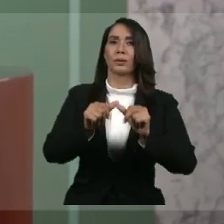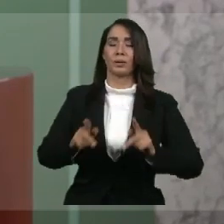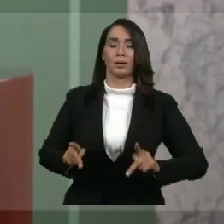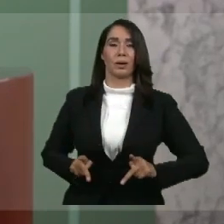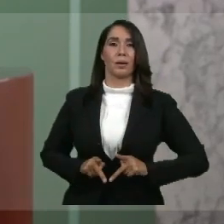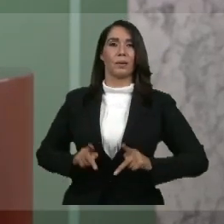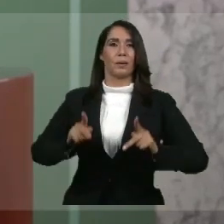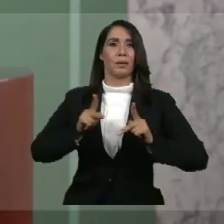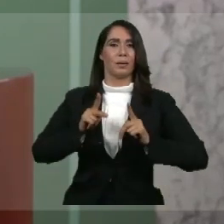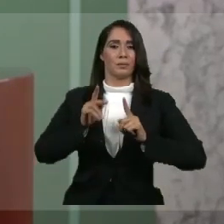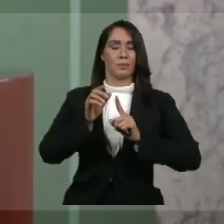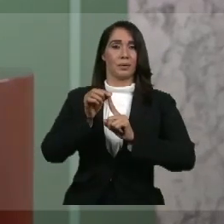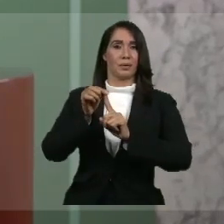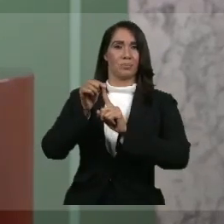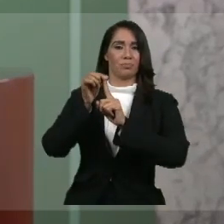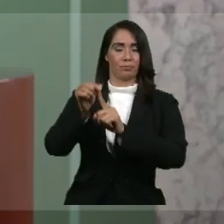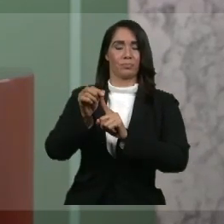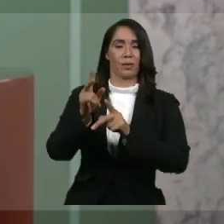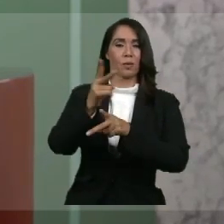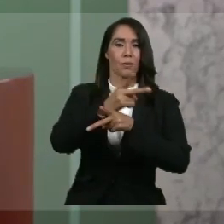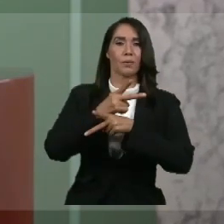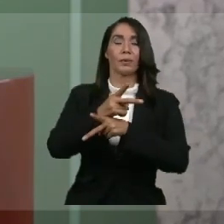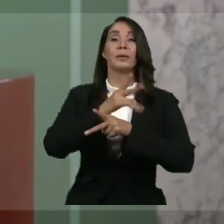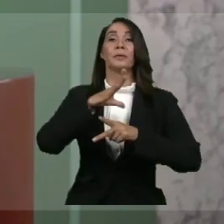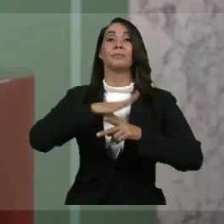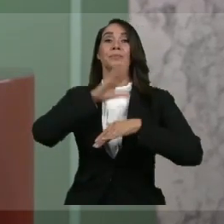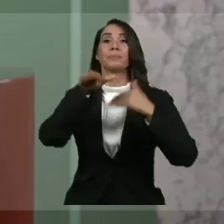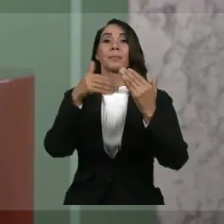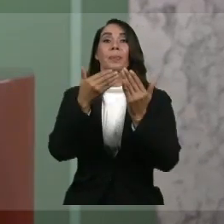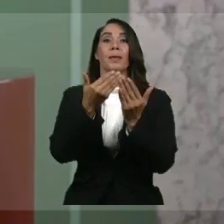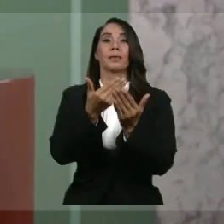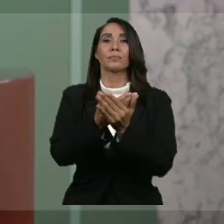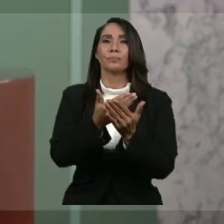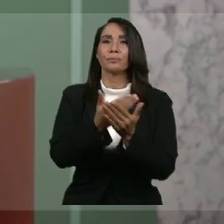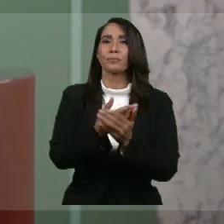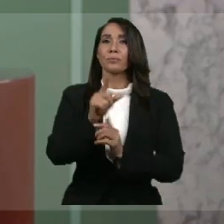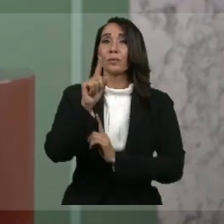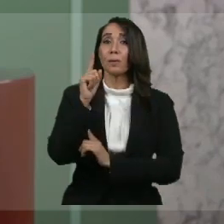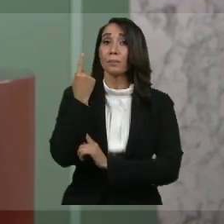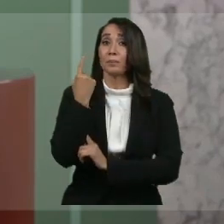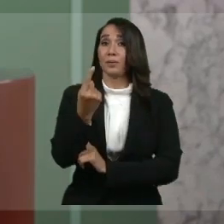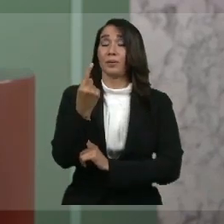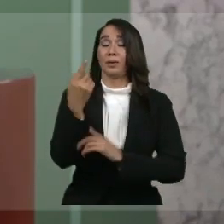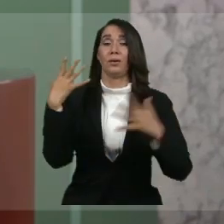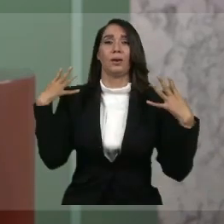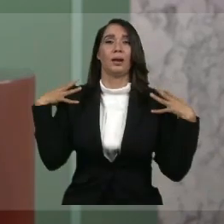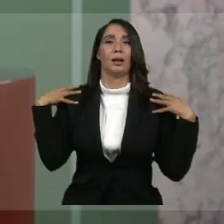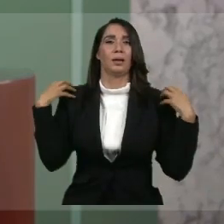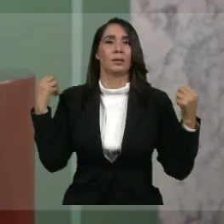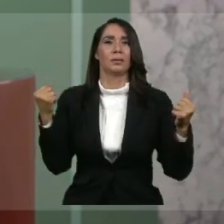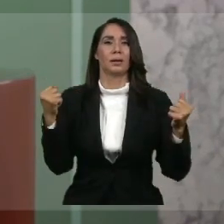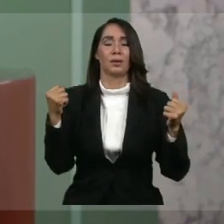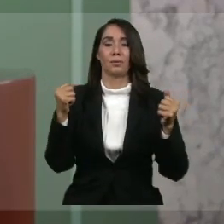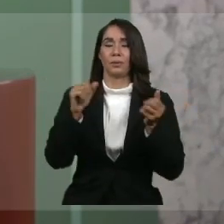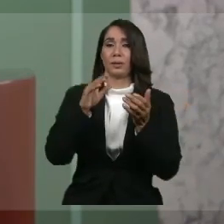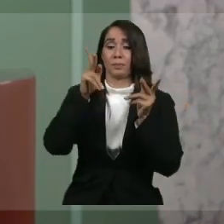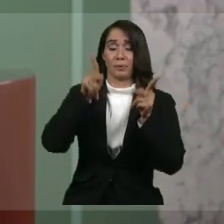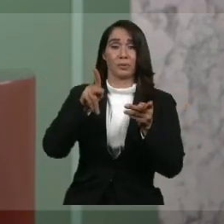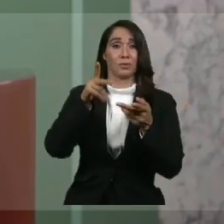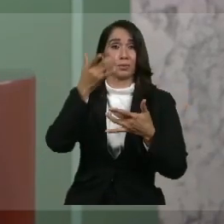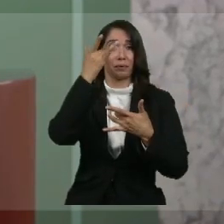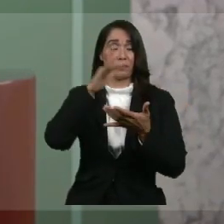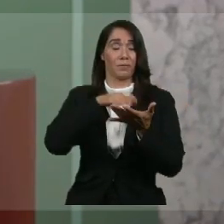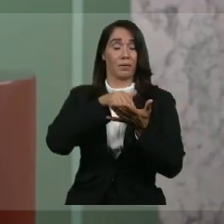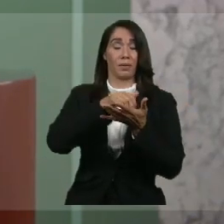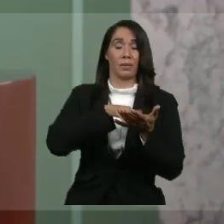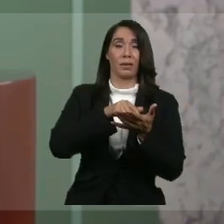en primer lugar, el bien de todos en primer lugar, la salud de los débiles en primer lugar,